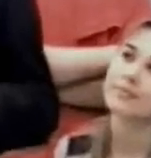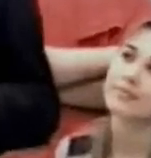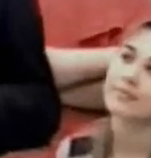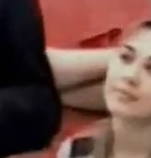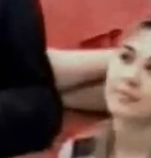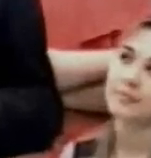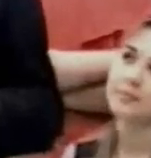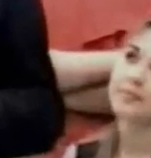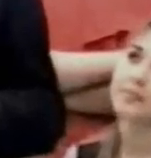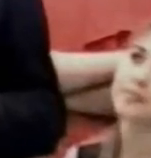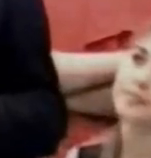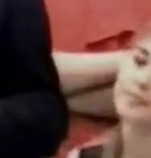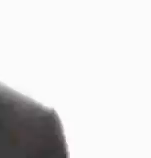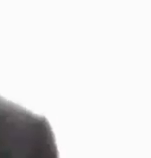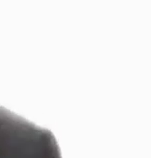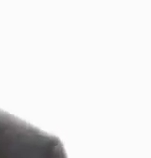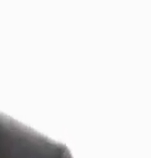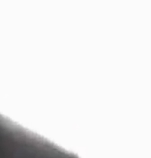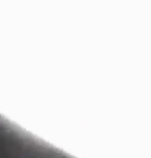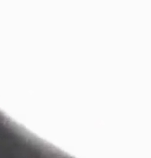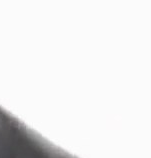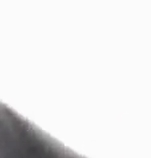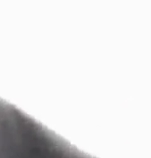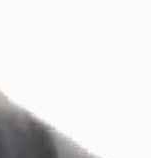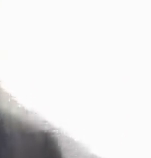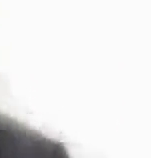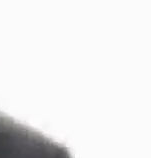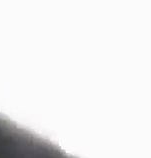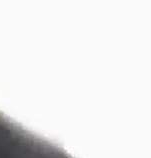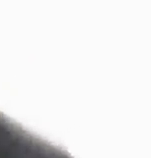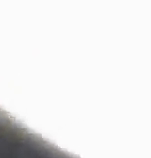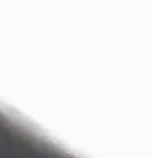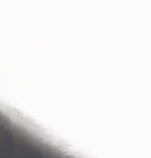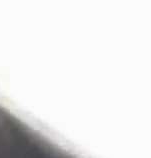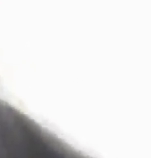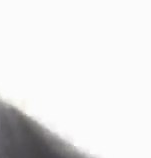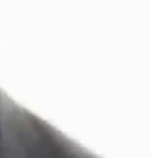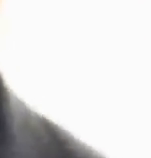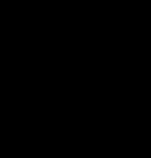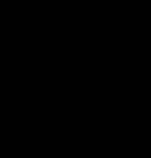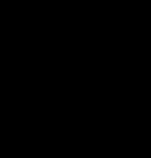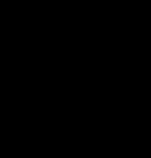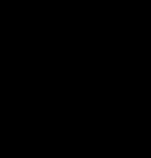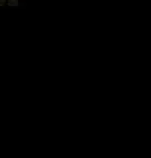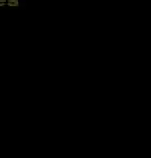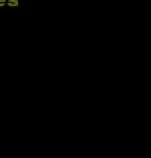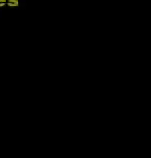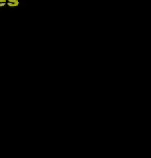Especialista en plastilina, tono despreciativo, apocalíptico, apocalíptico, apocalíptico.